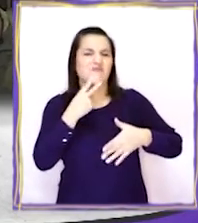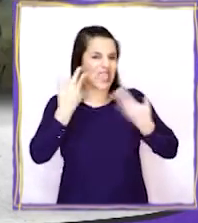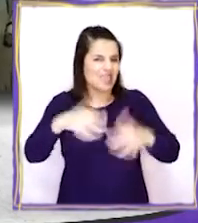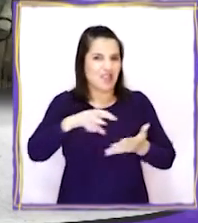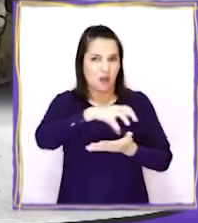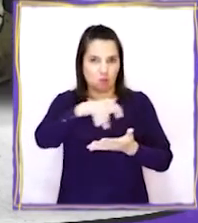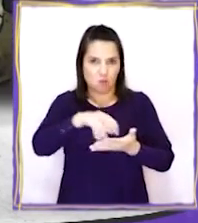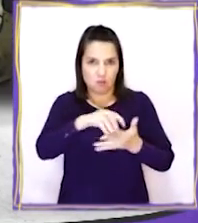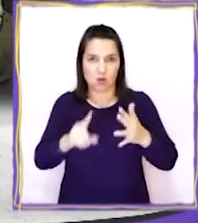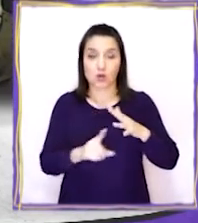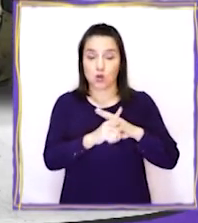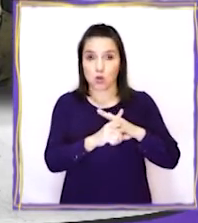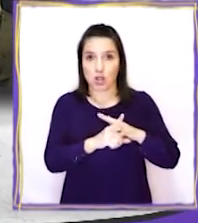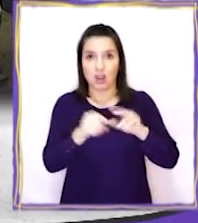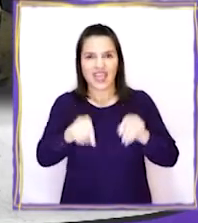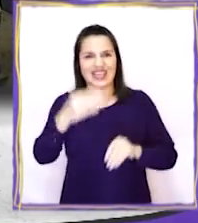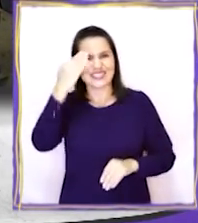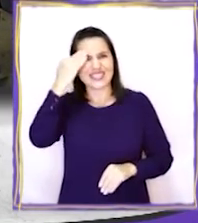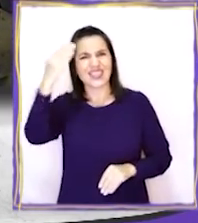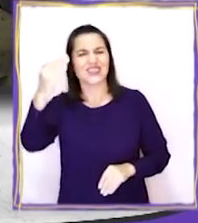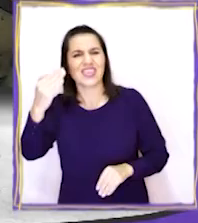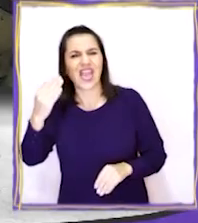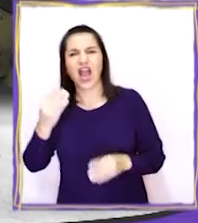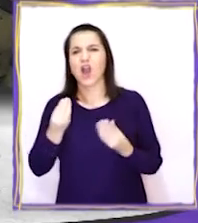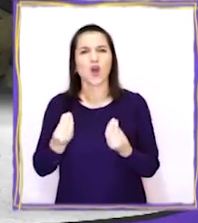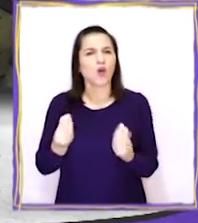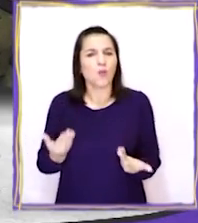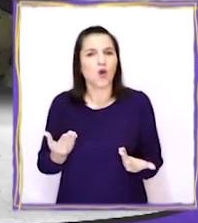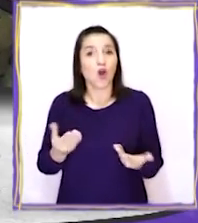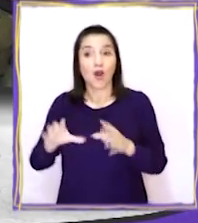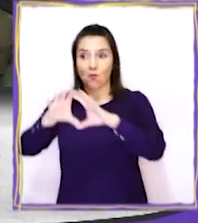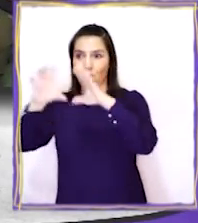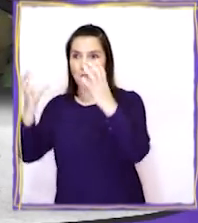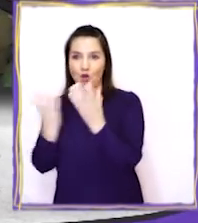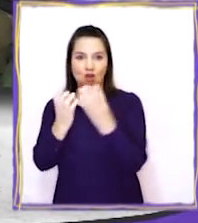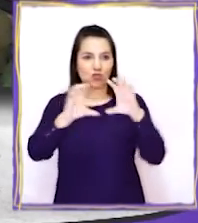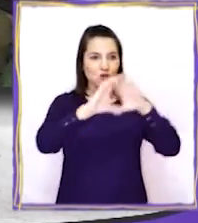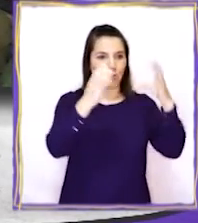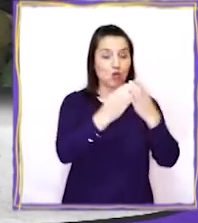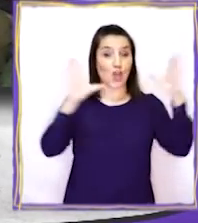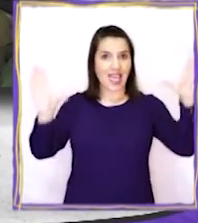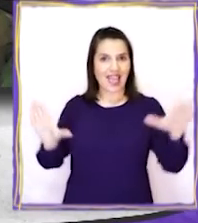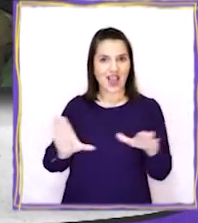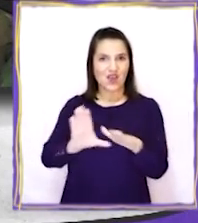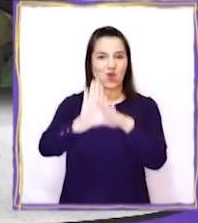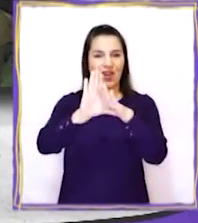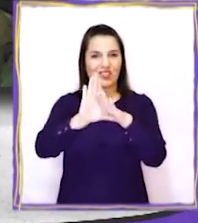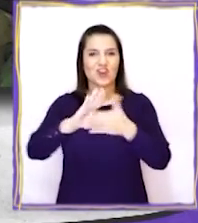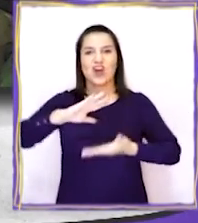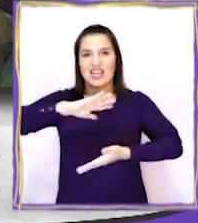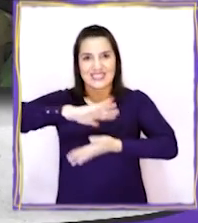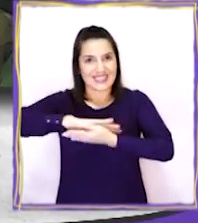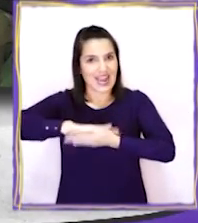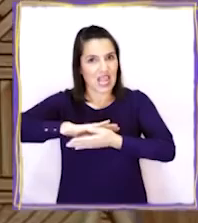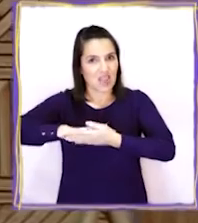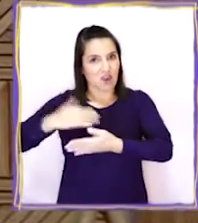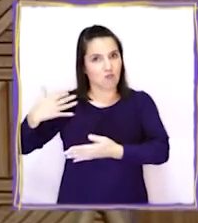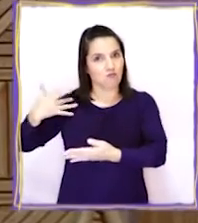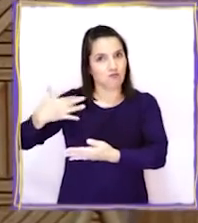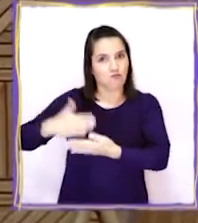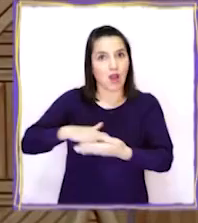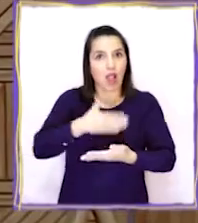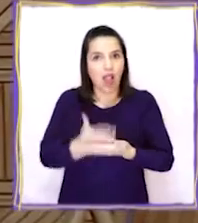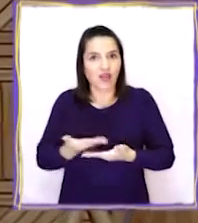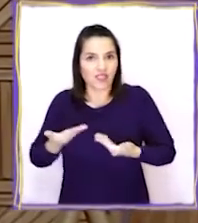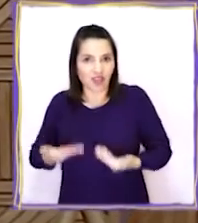Y por eso a ese día se le llamó Día del Encuentro de los Dos Mundos y se celebra hasta